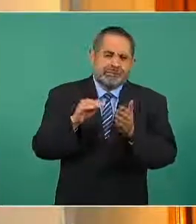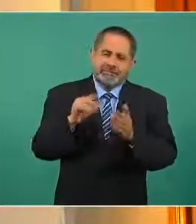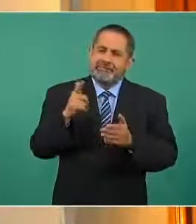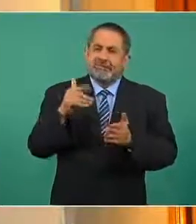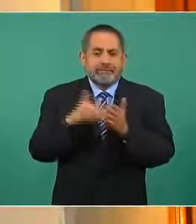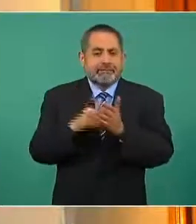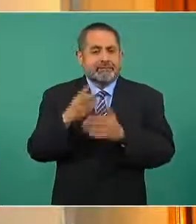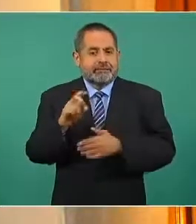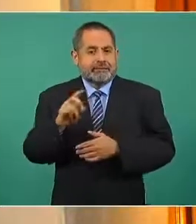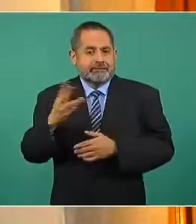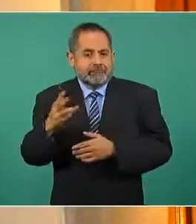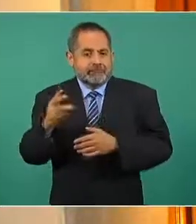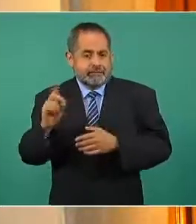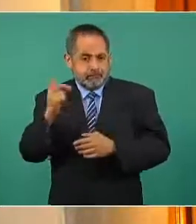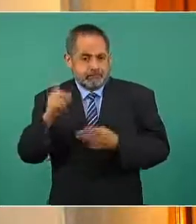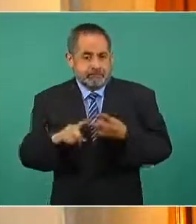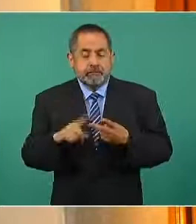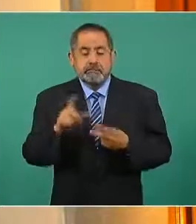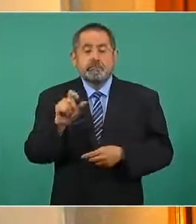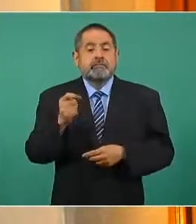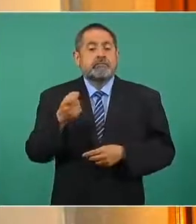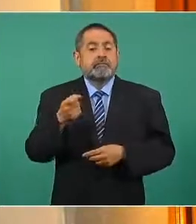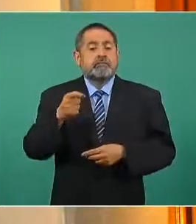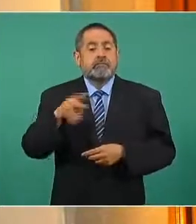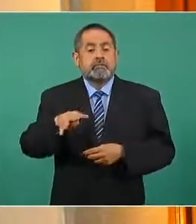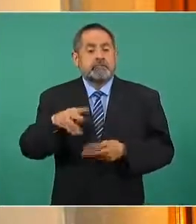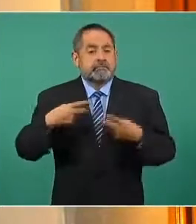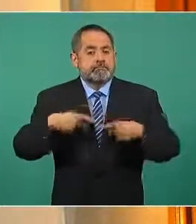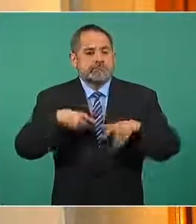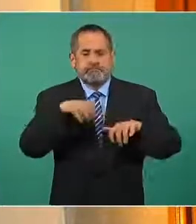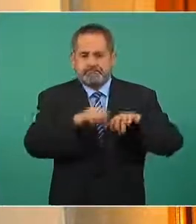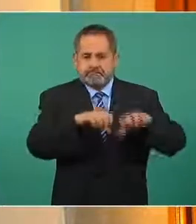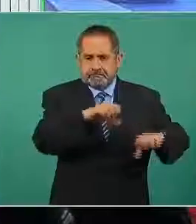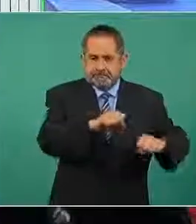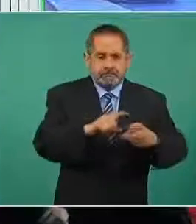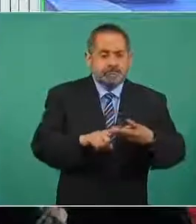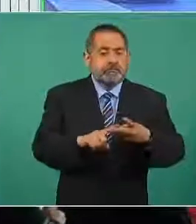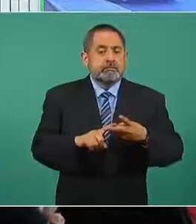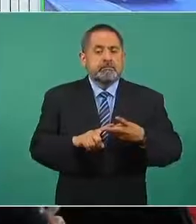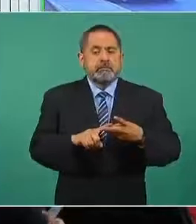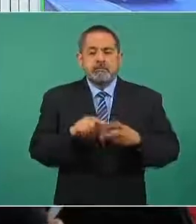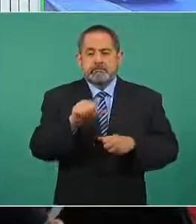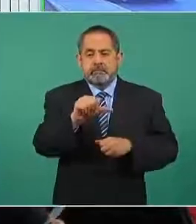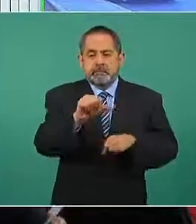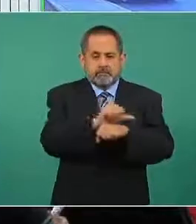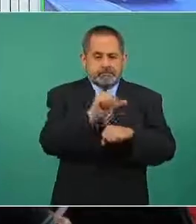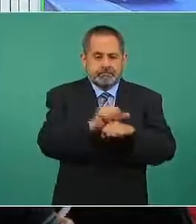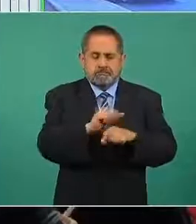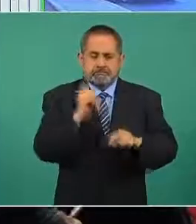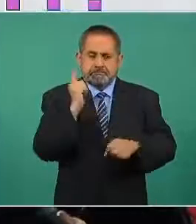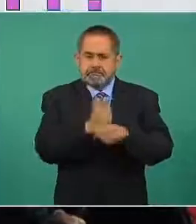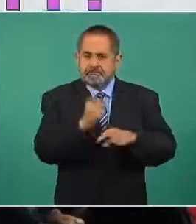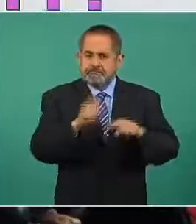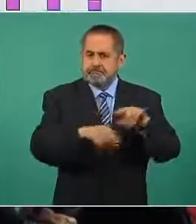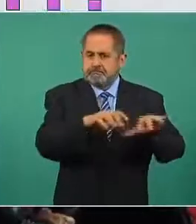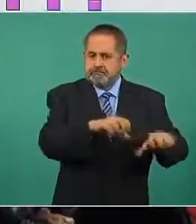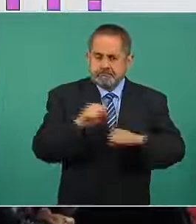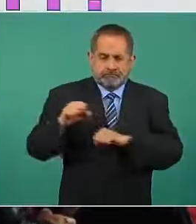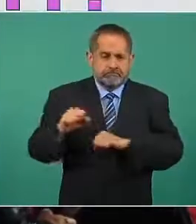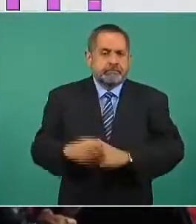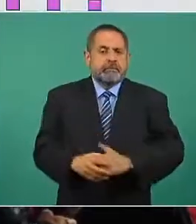29 detenidos y 16 vehículos asegurados adelante